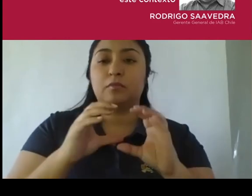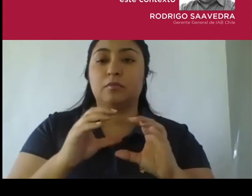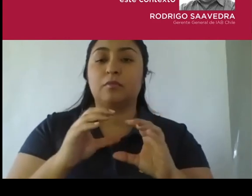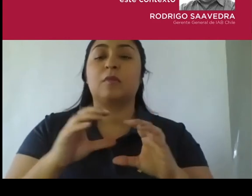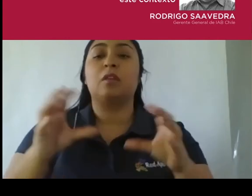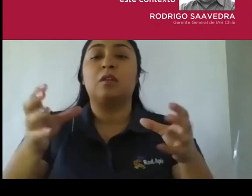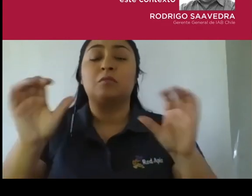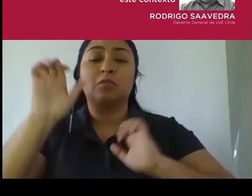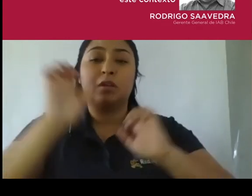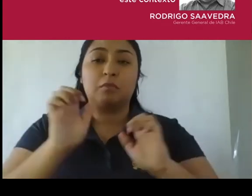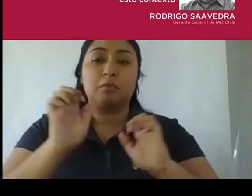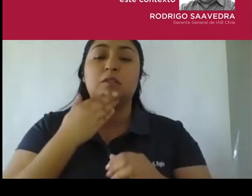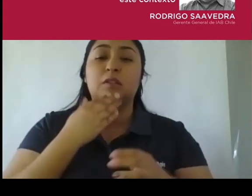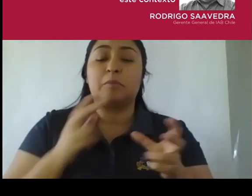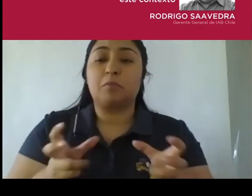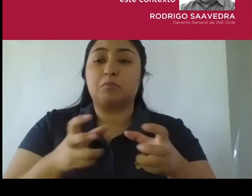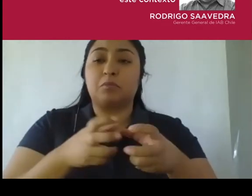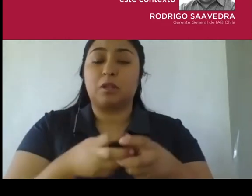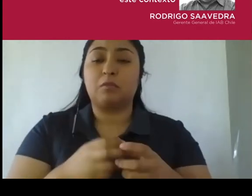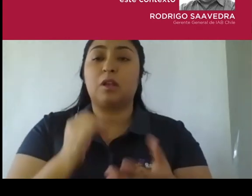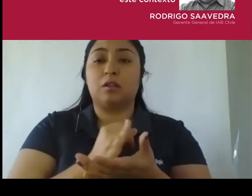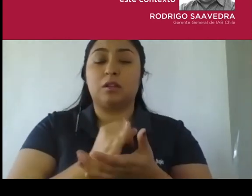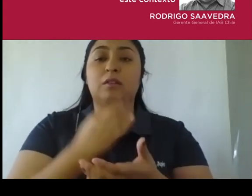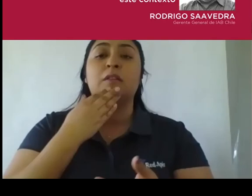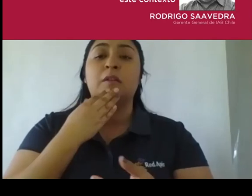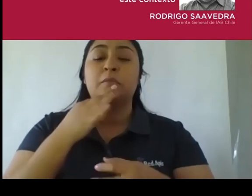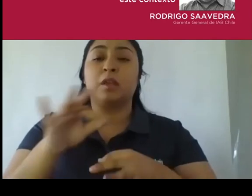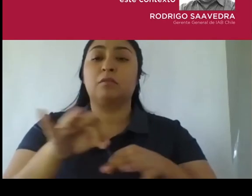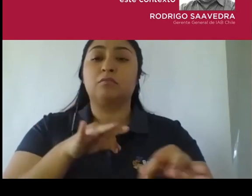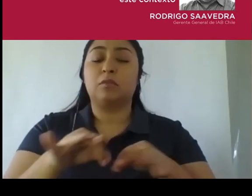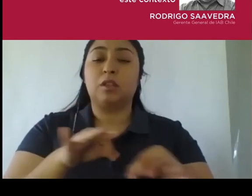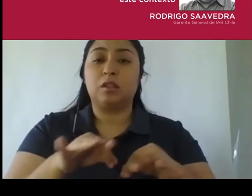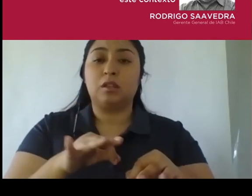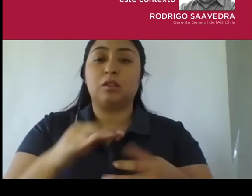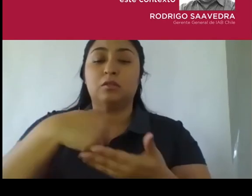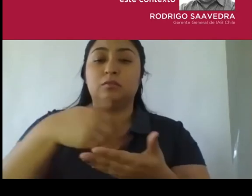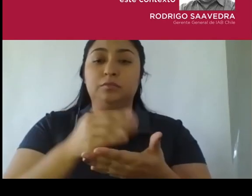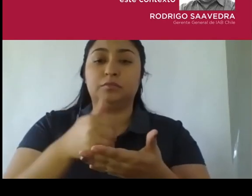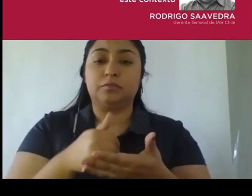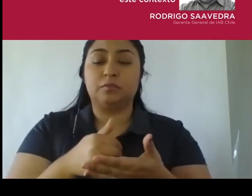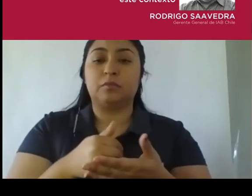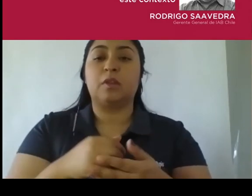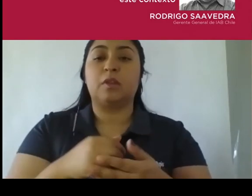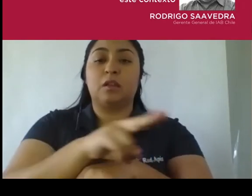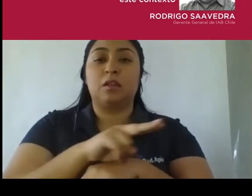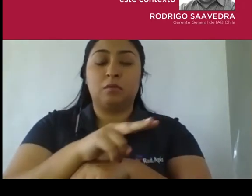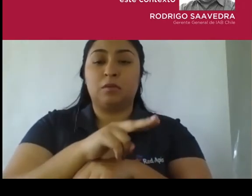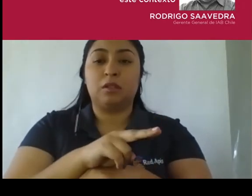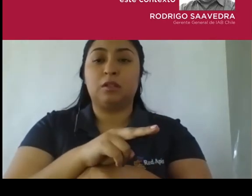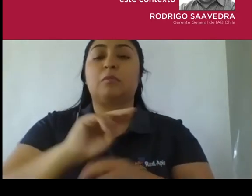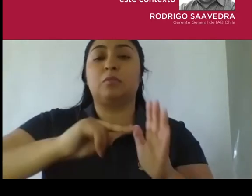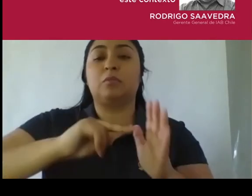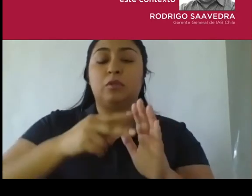institucionales y también dirigiendo estrategias para resolver o administrar crisis en el sector público y también en el sector